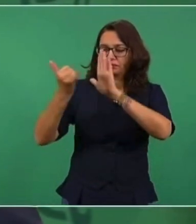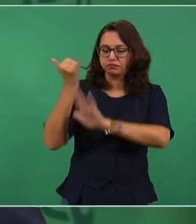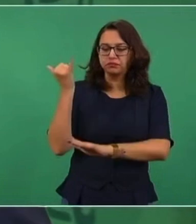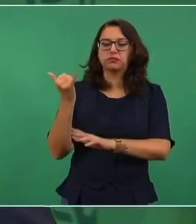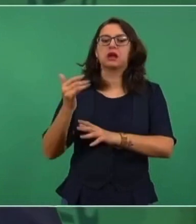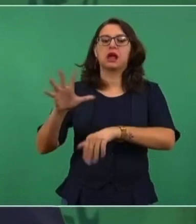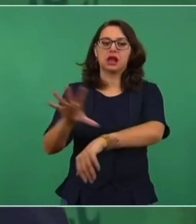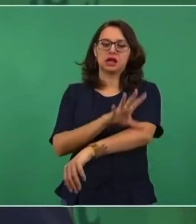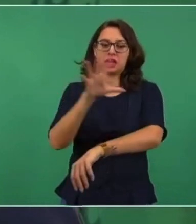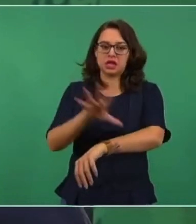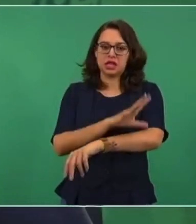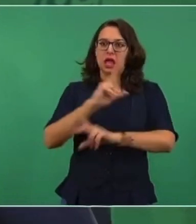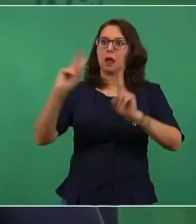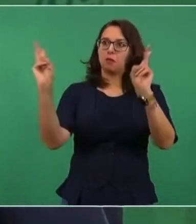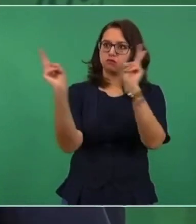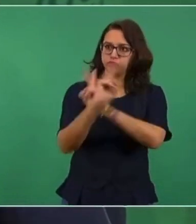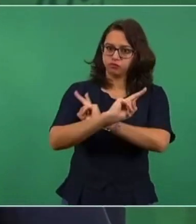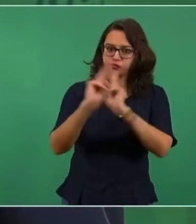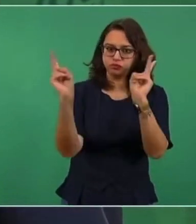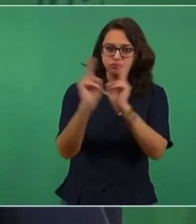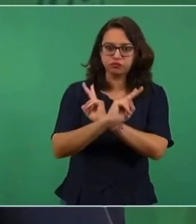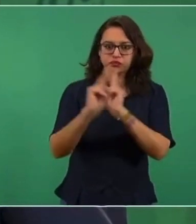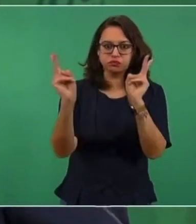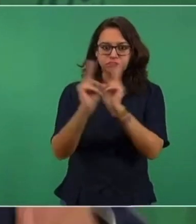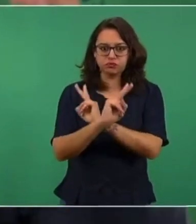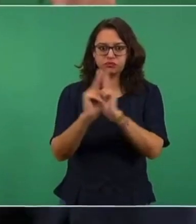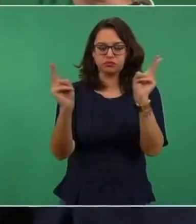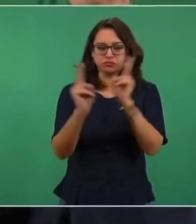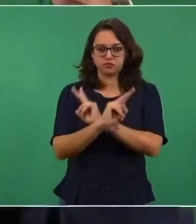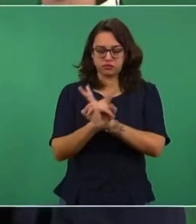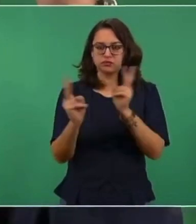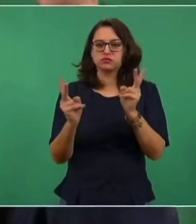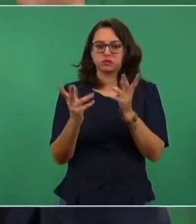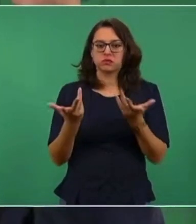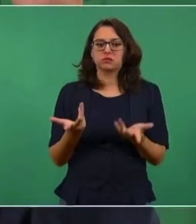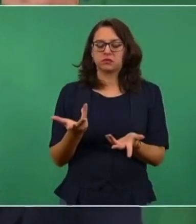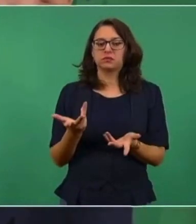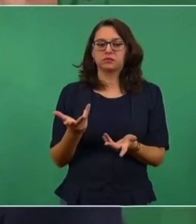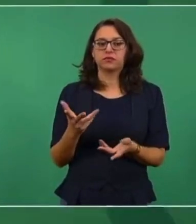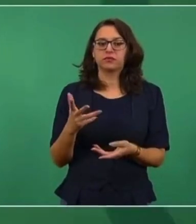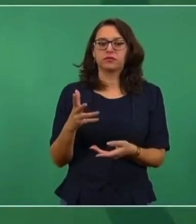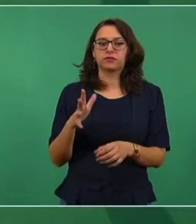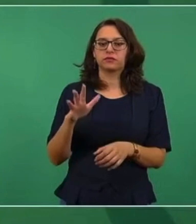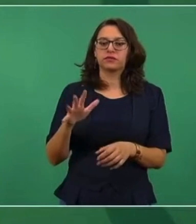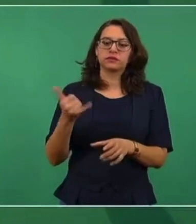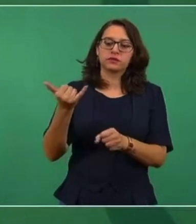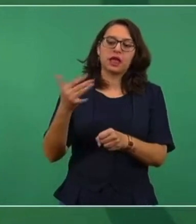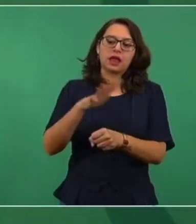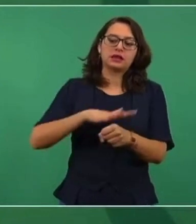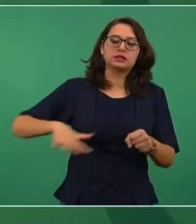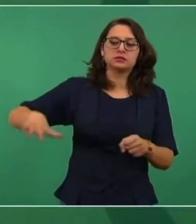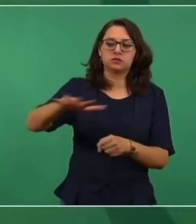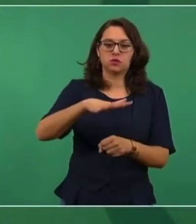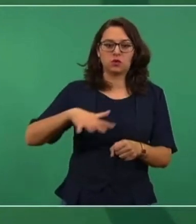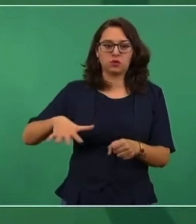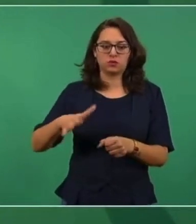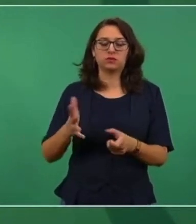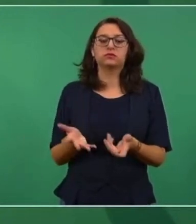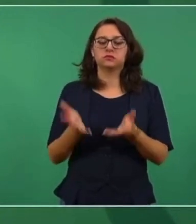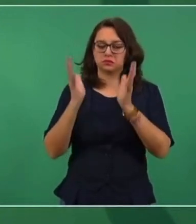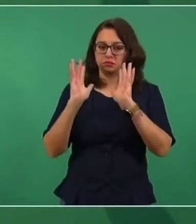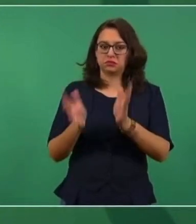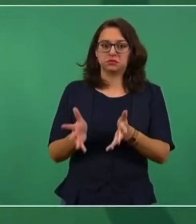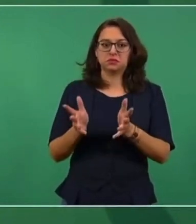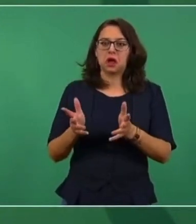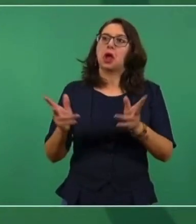es decir, con el viento. En el Istmo recibimos subsidios,